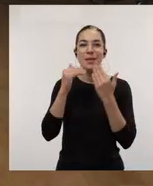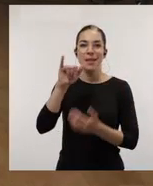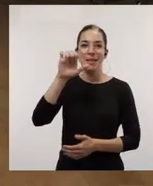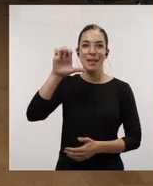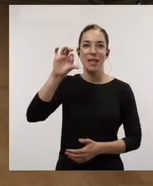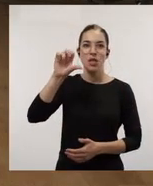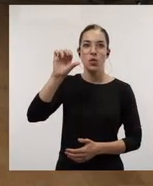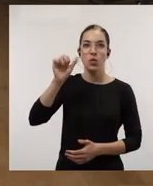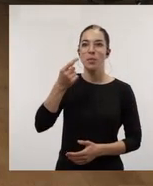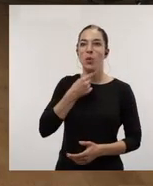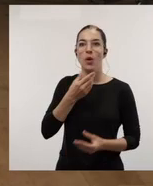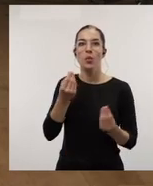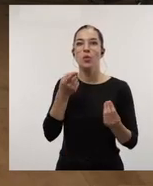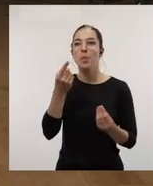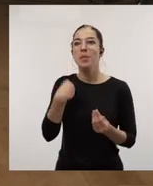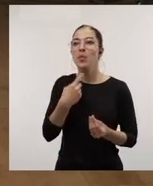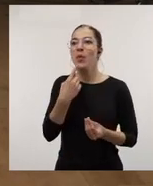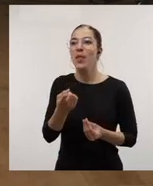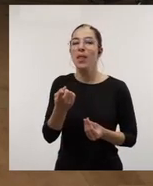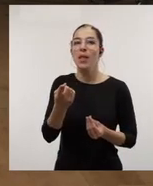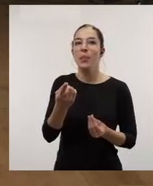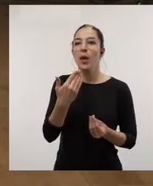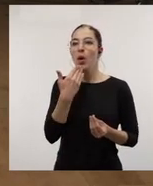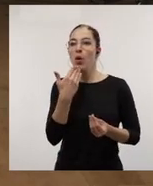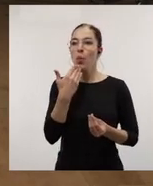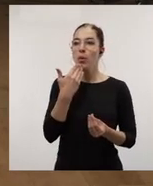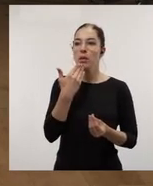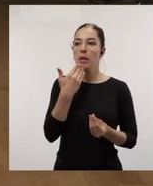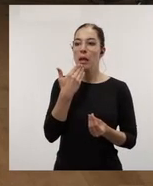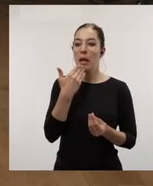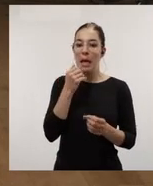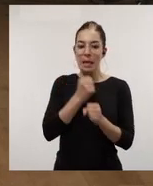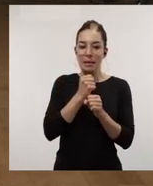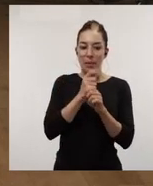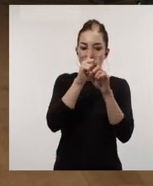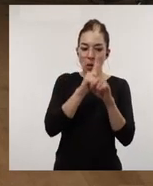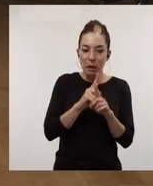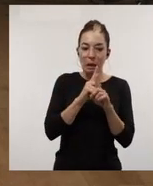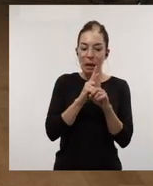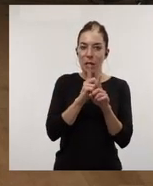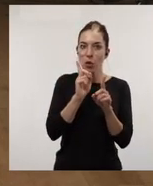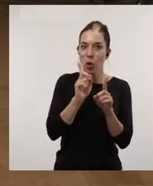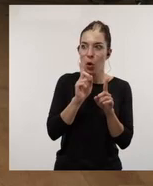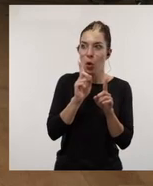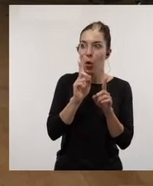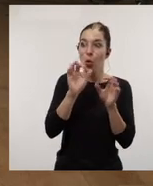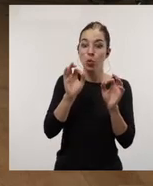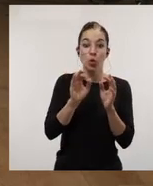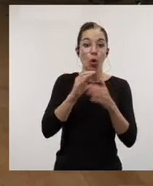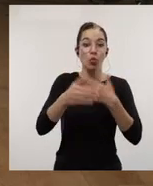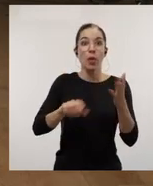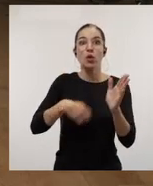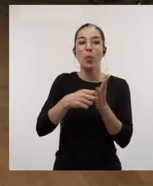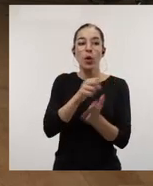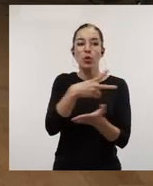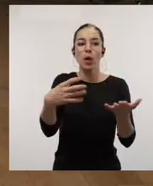Muchísimas gracias, Jesús. Me ha gustado muchísimo eso que decía de la importancia de levantar las cortinas, decir, durante todo el proceso que todos los resultados